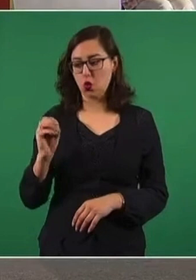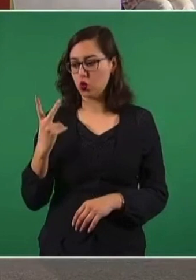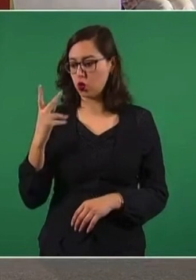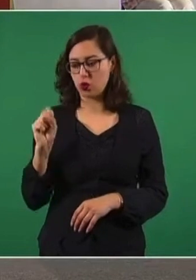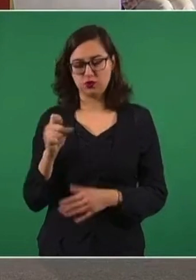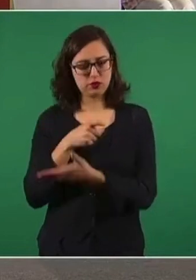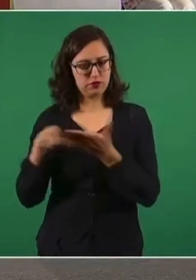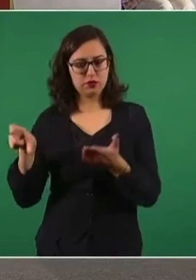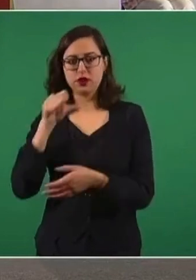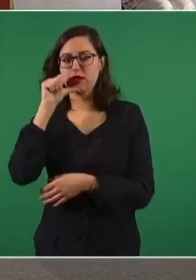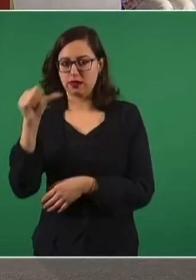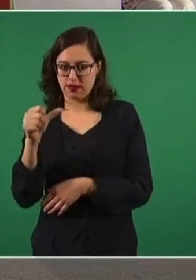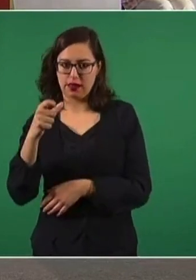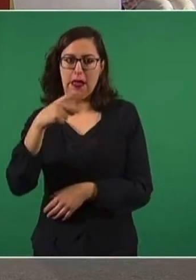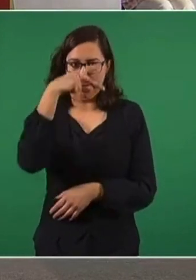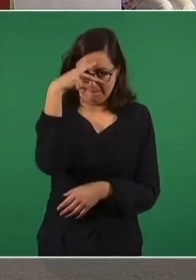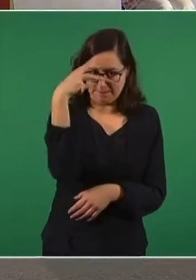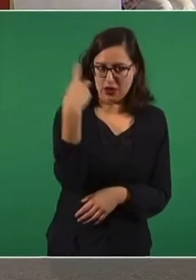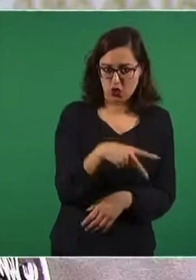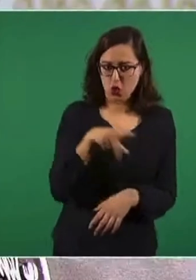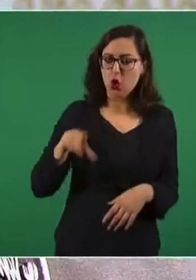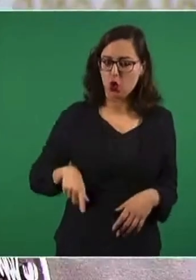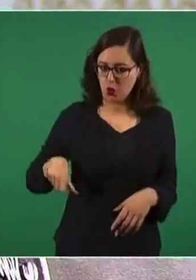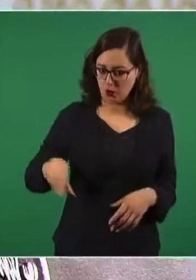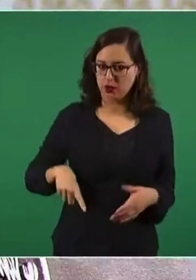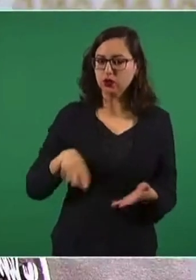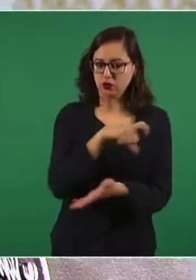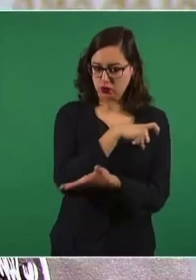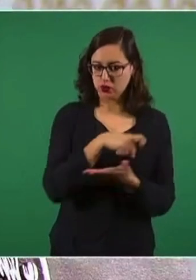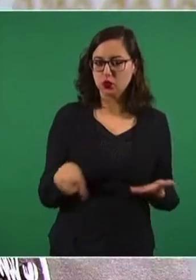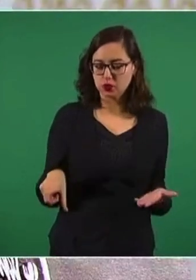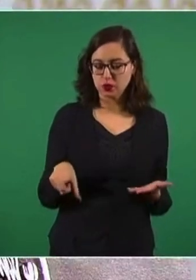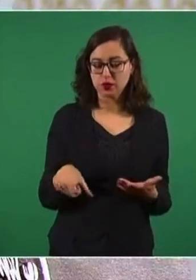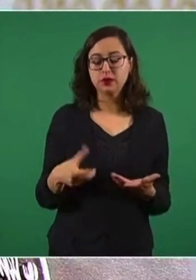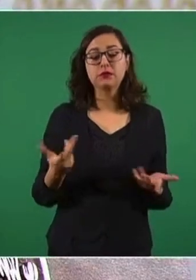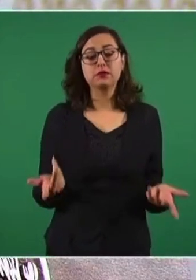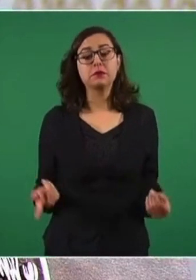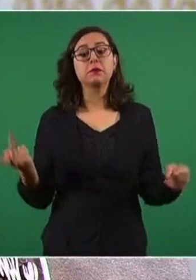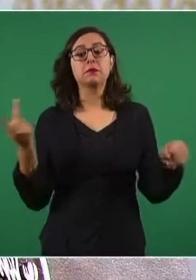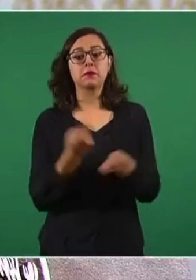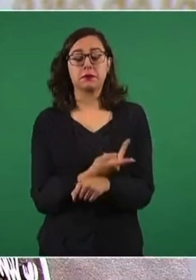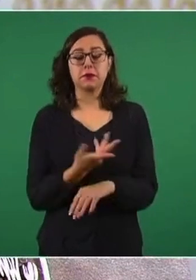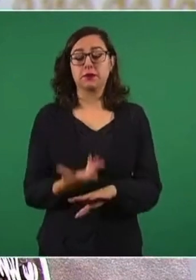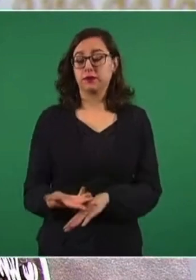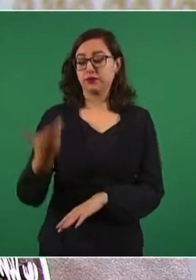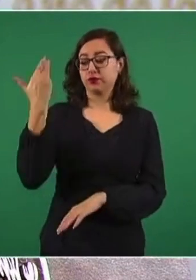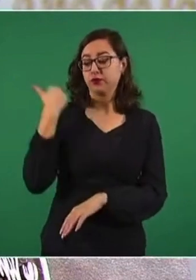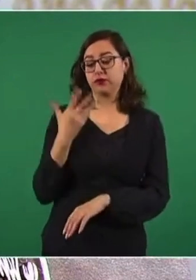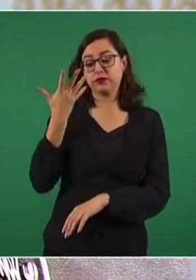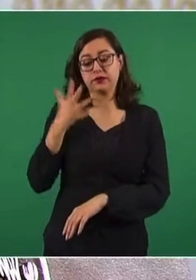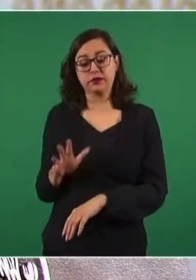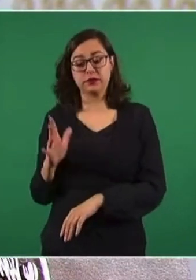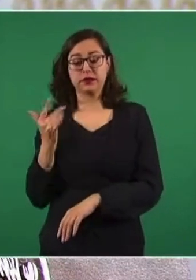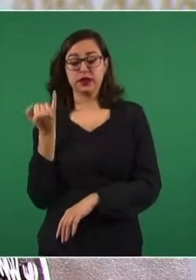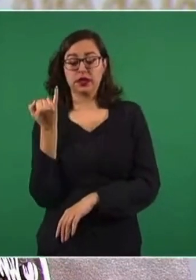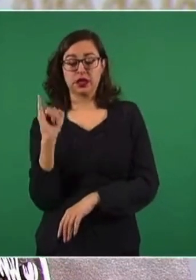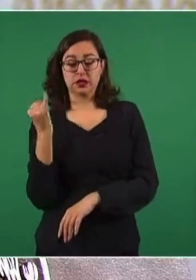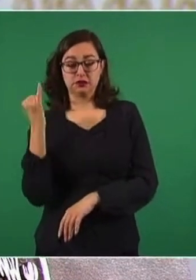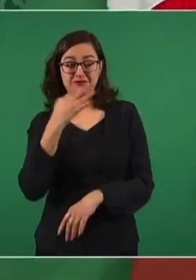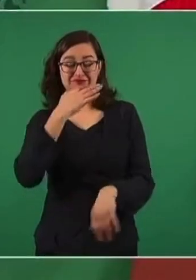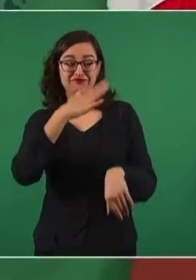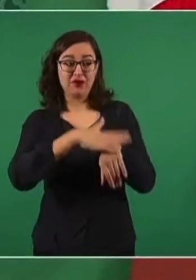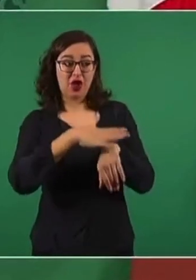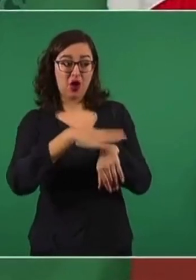junio nos informó que no había tenido éxito en la adquisición de 710 claves de